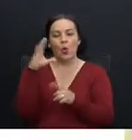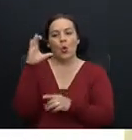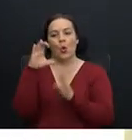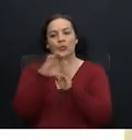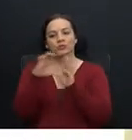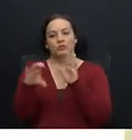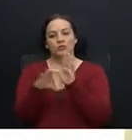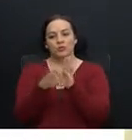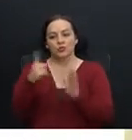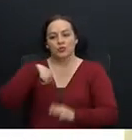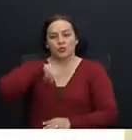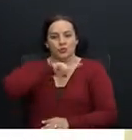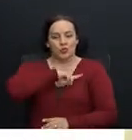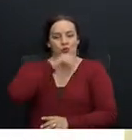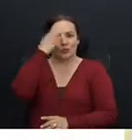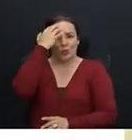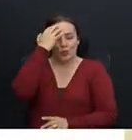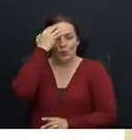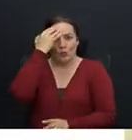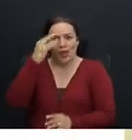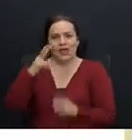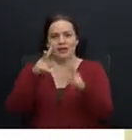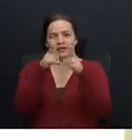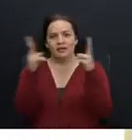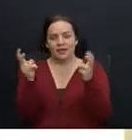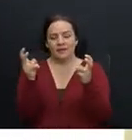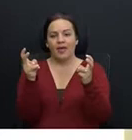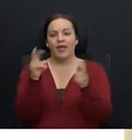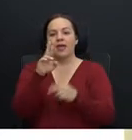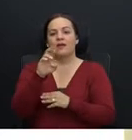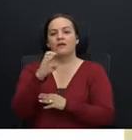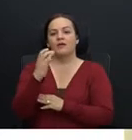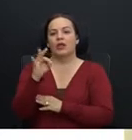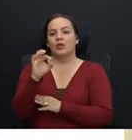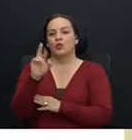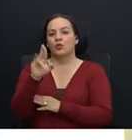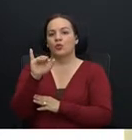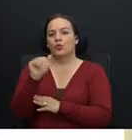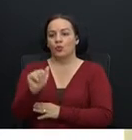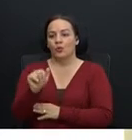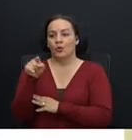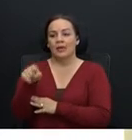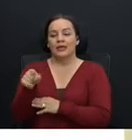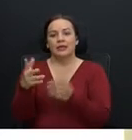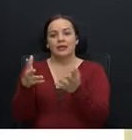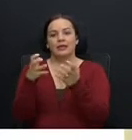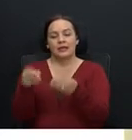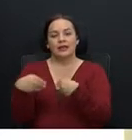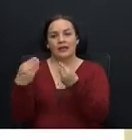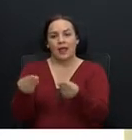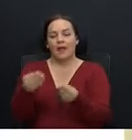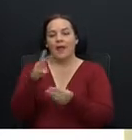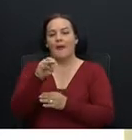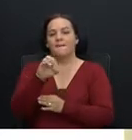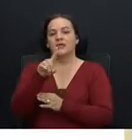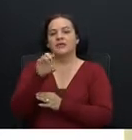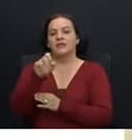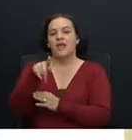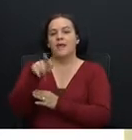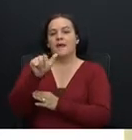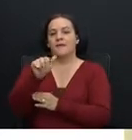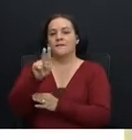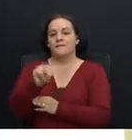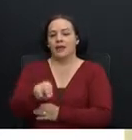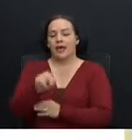nos preocupa el tema de la rectoría que pretende ser otorgada a Mideplan pues el